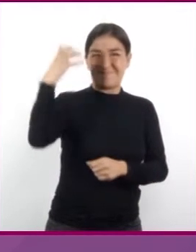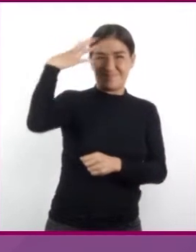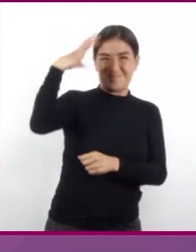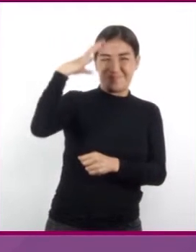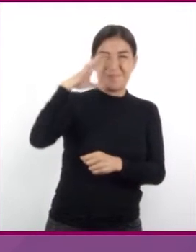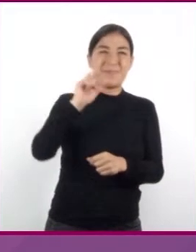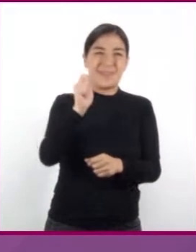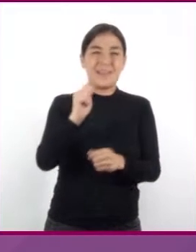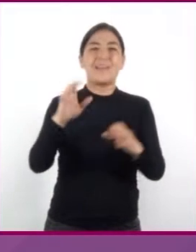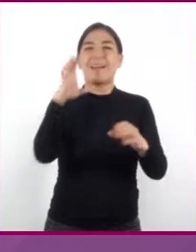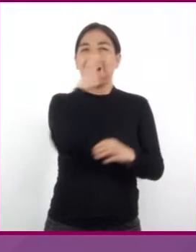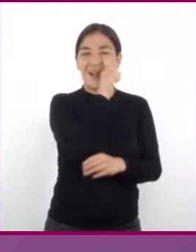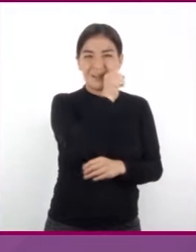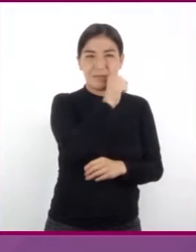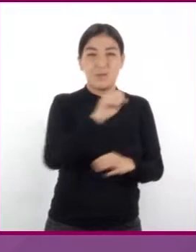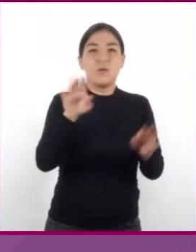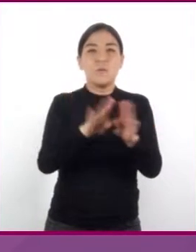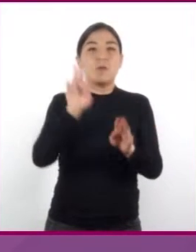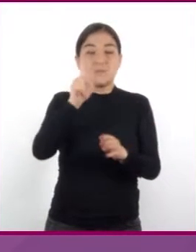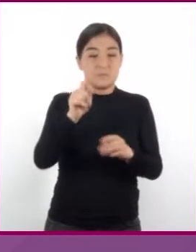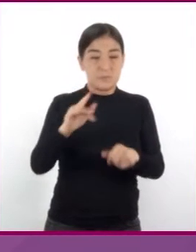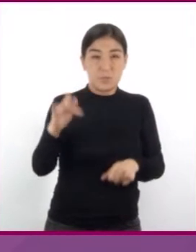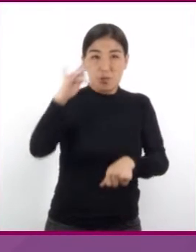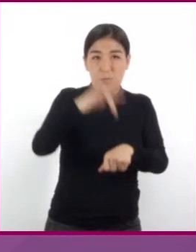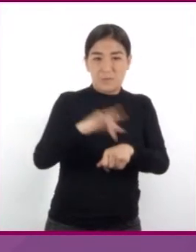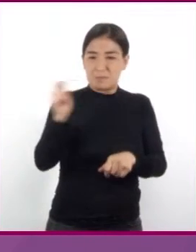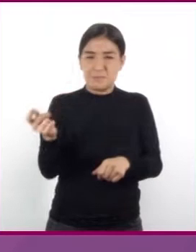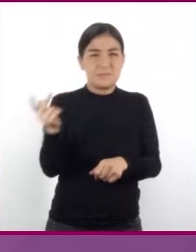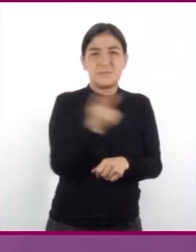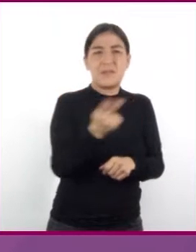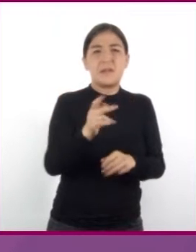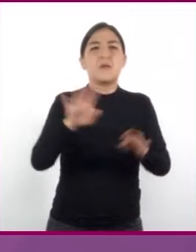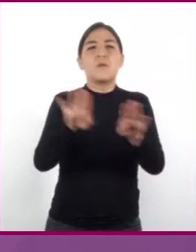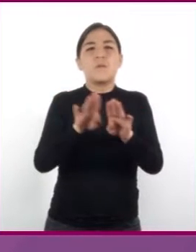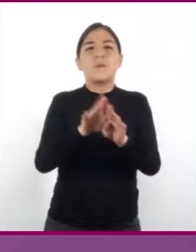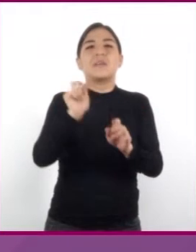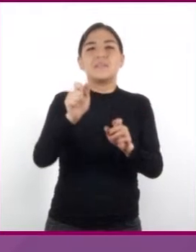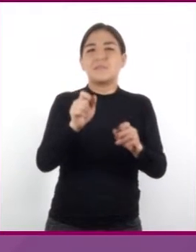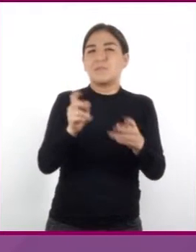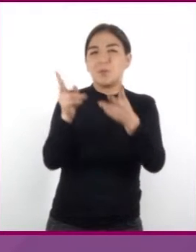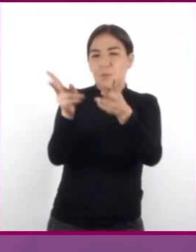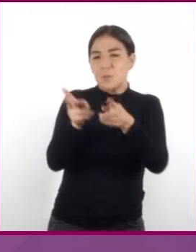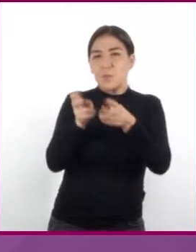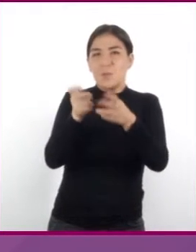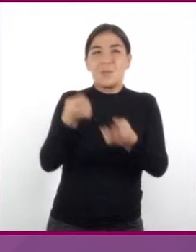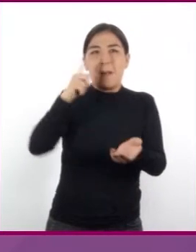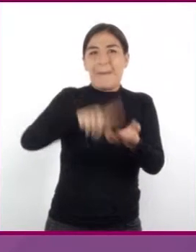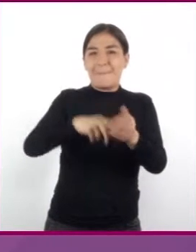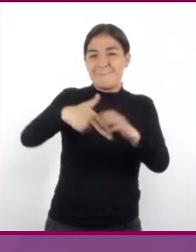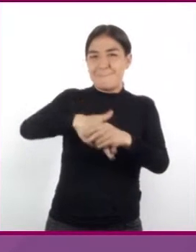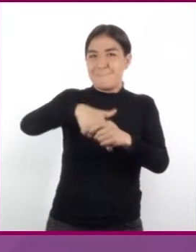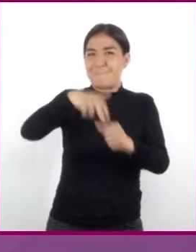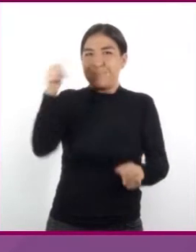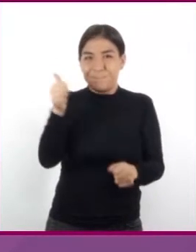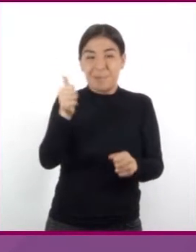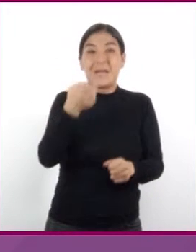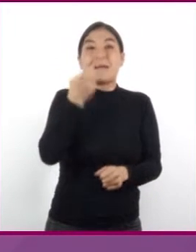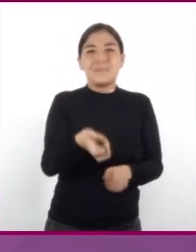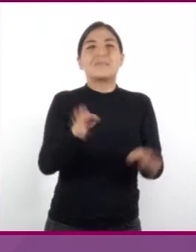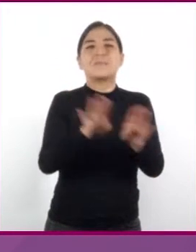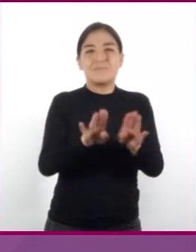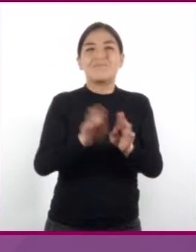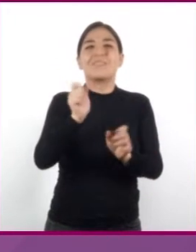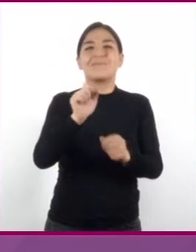radiación no se requiere que haya contacto entre los cuerpos, pues el calor se transmite en el vacío. Es así como la energía